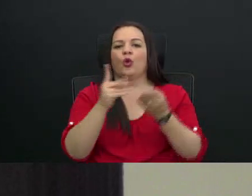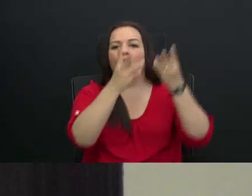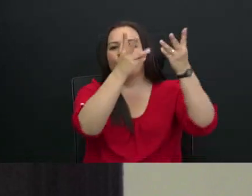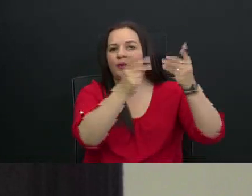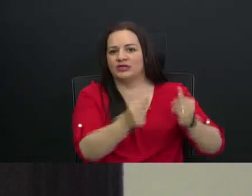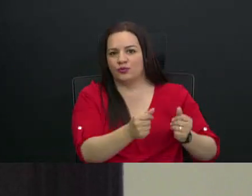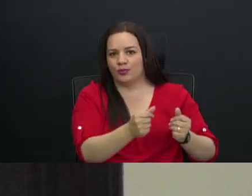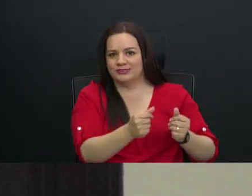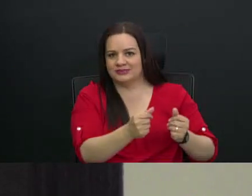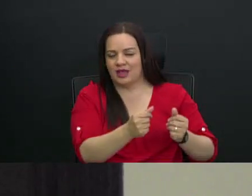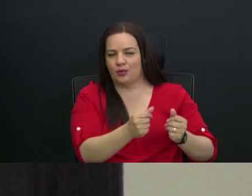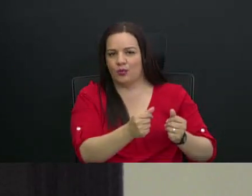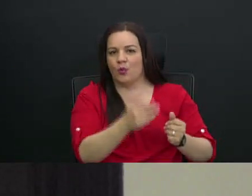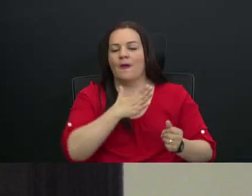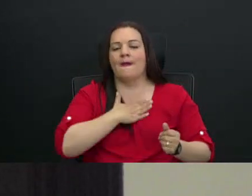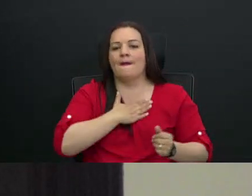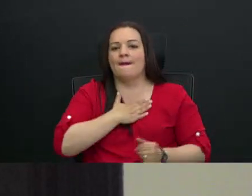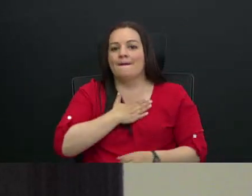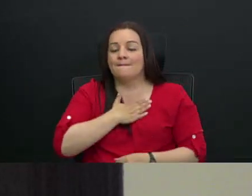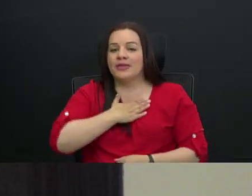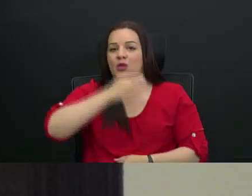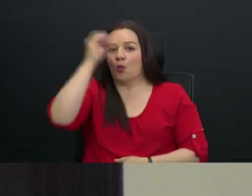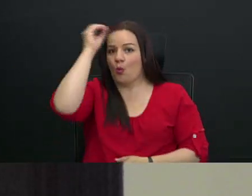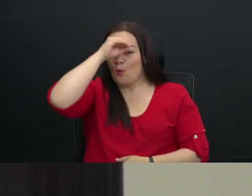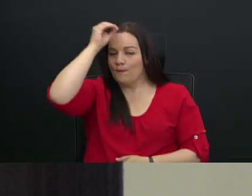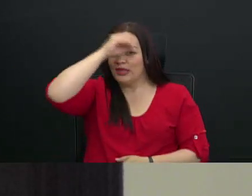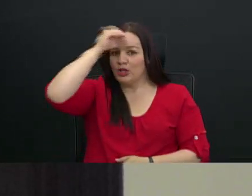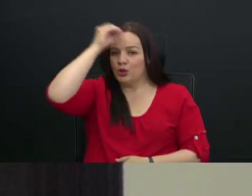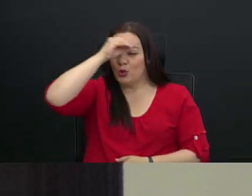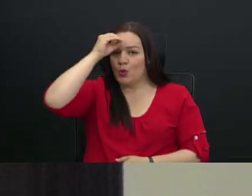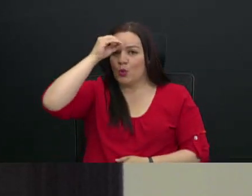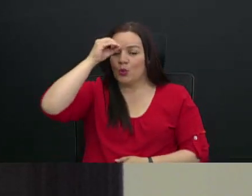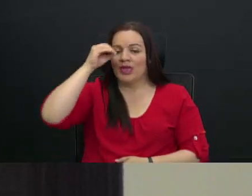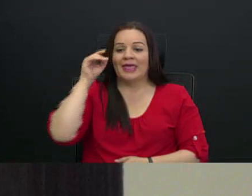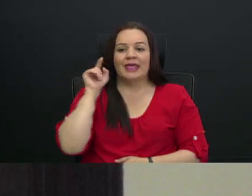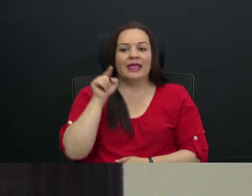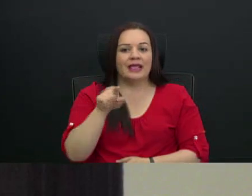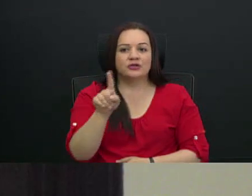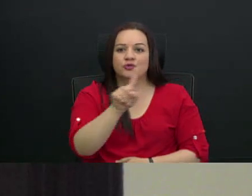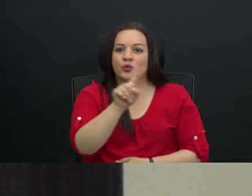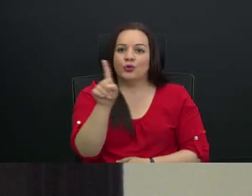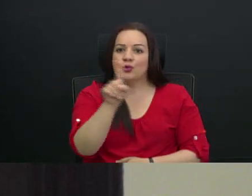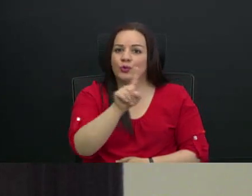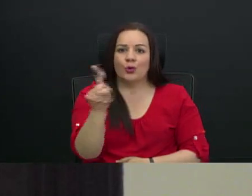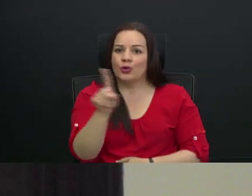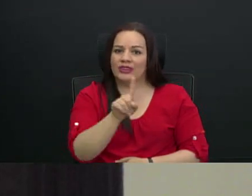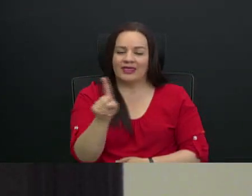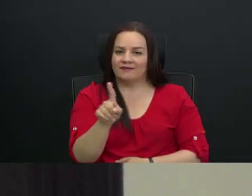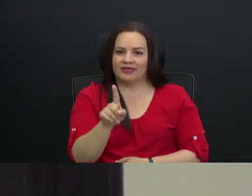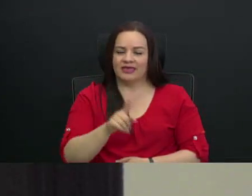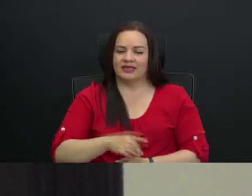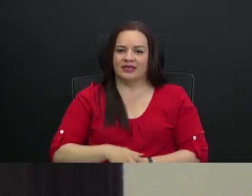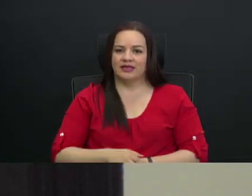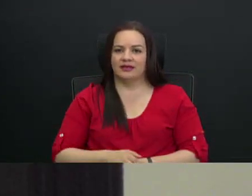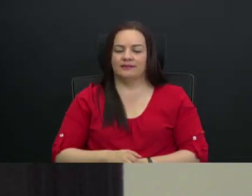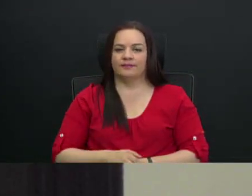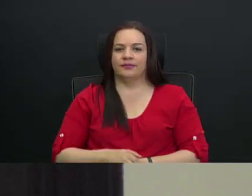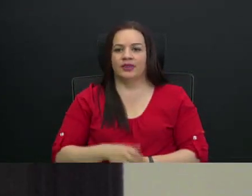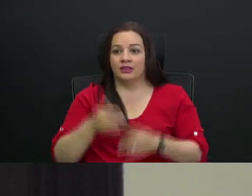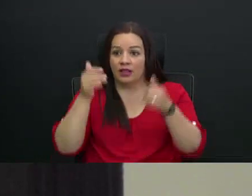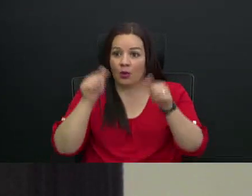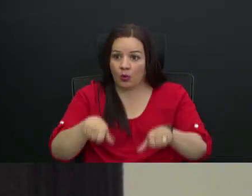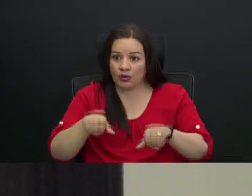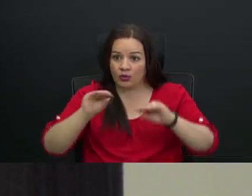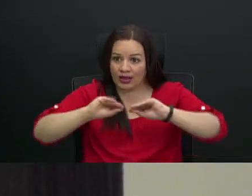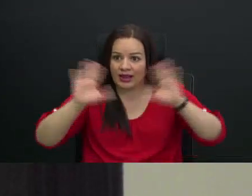¿Verdad? Mi opinión es que eso no debe ser. ¿Estamos de acuerdo? ¿Está